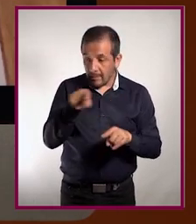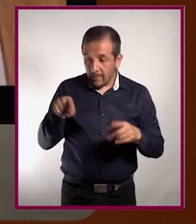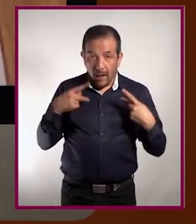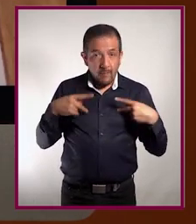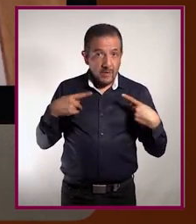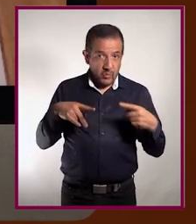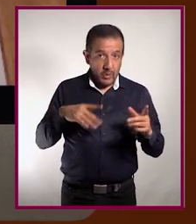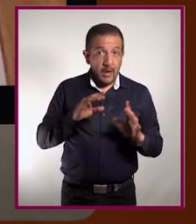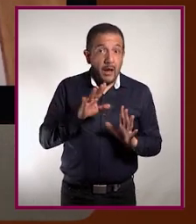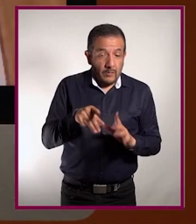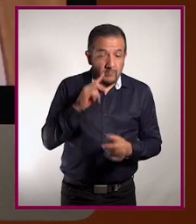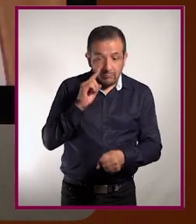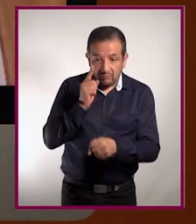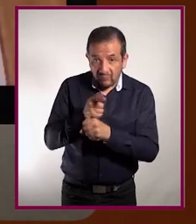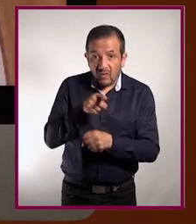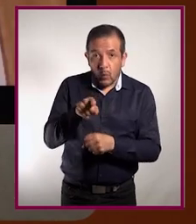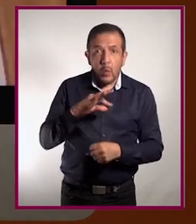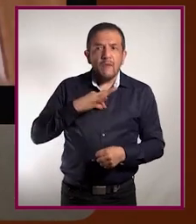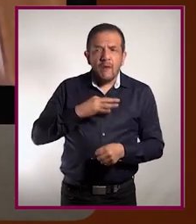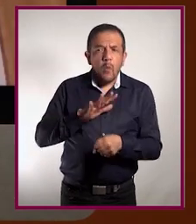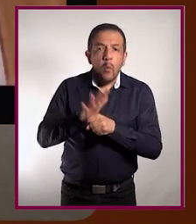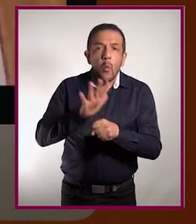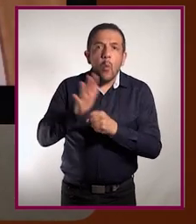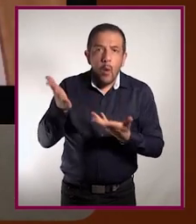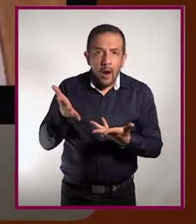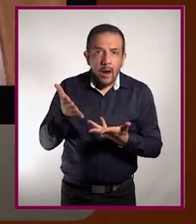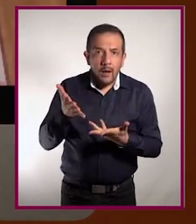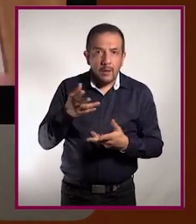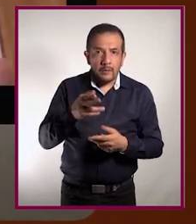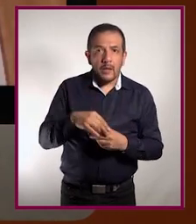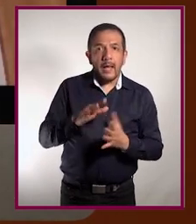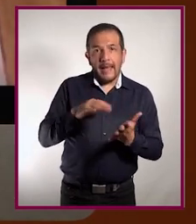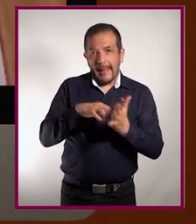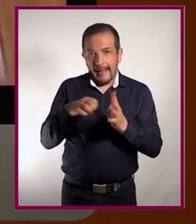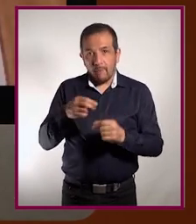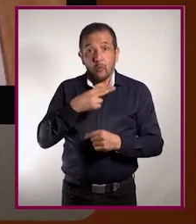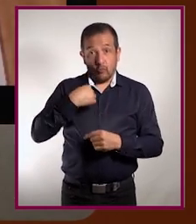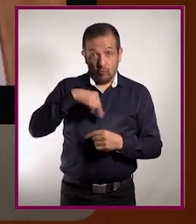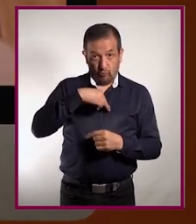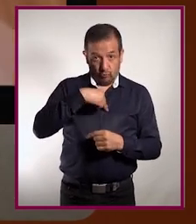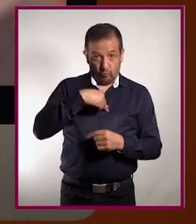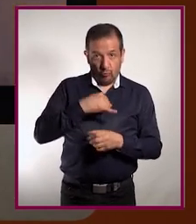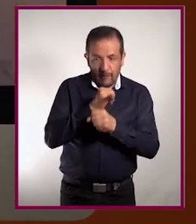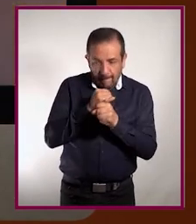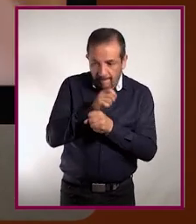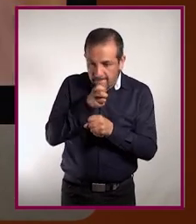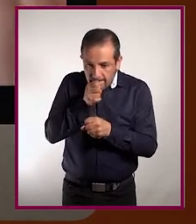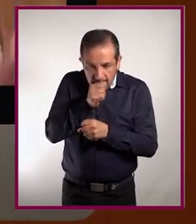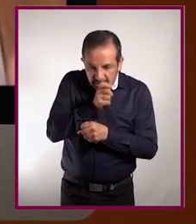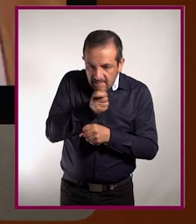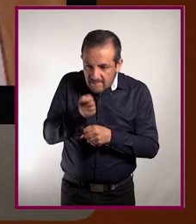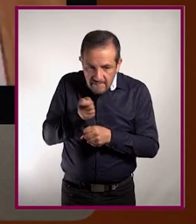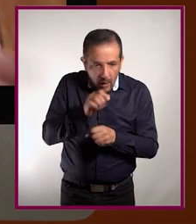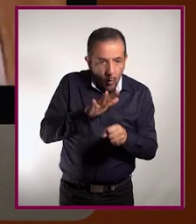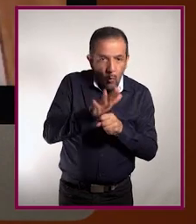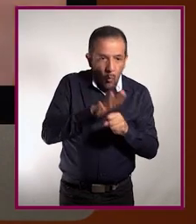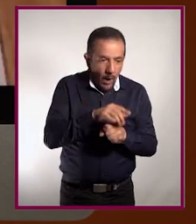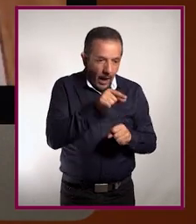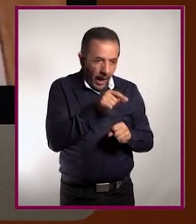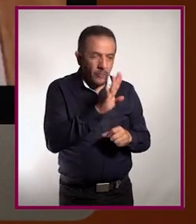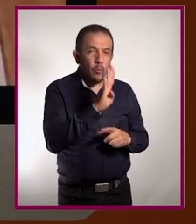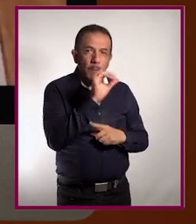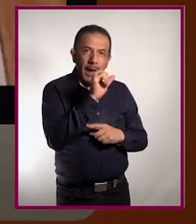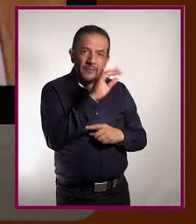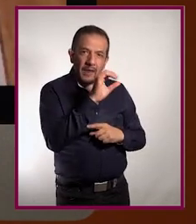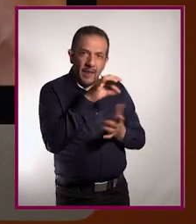de qué tipo de infección tiene. Es decir, nosotras y nosotros los que nos dedicamos a esto ya sabemos más o menos qué